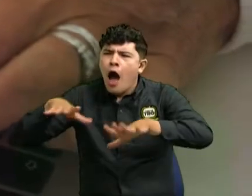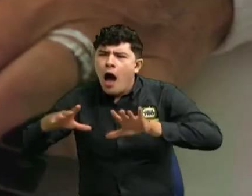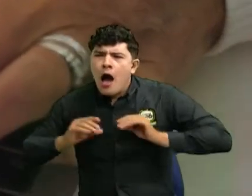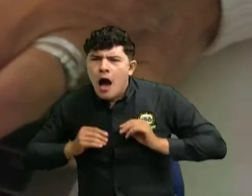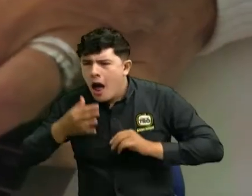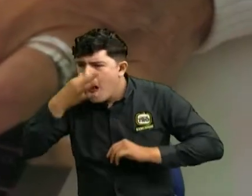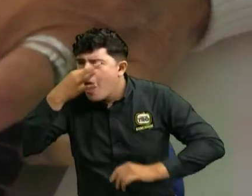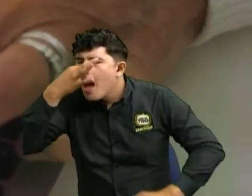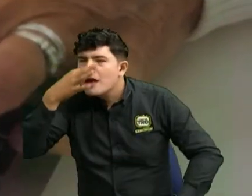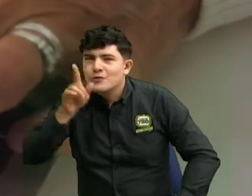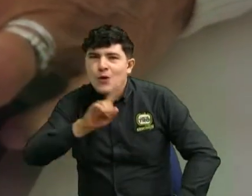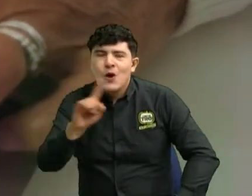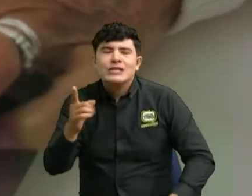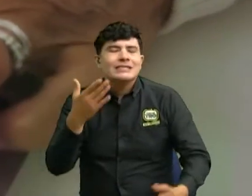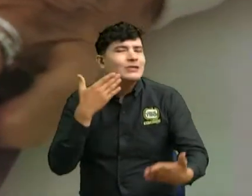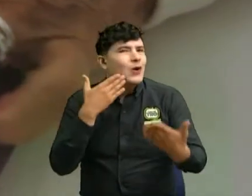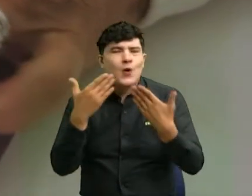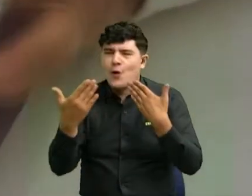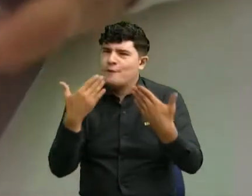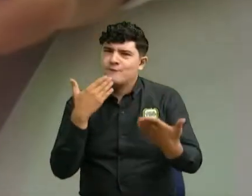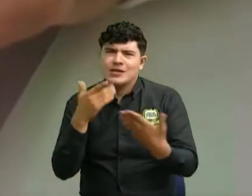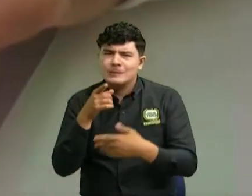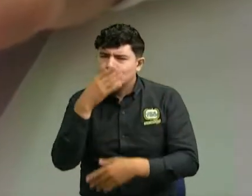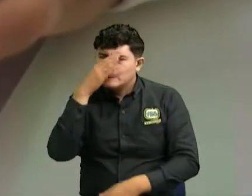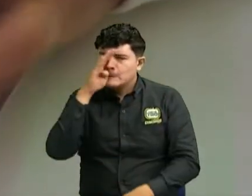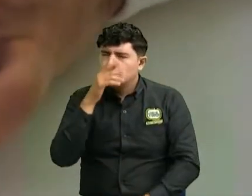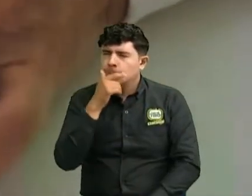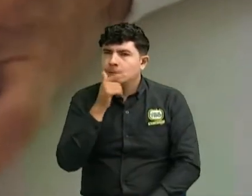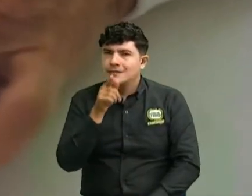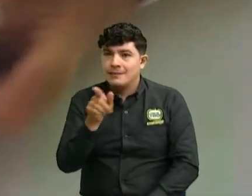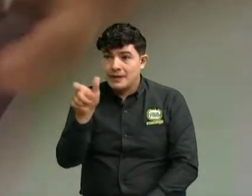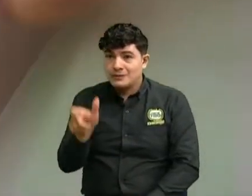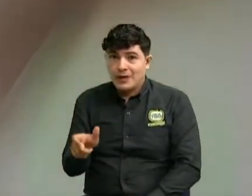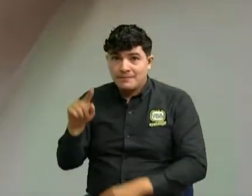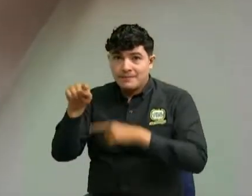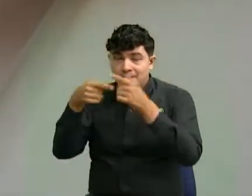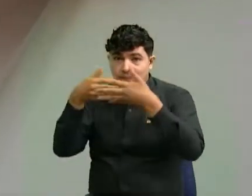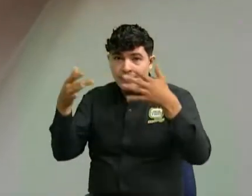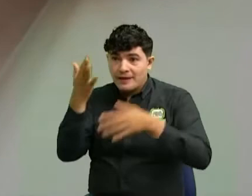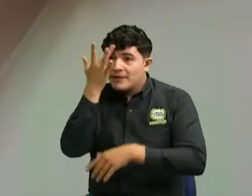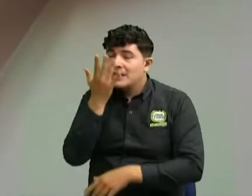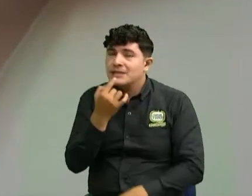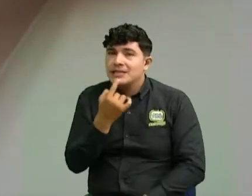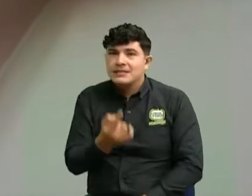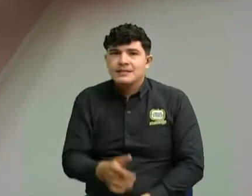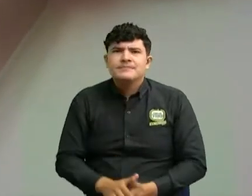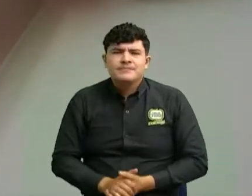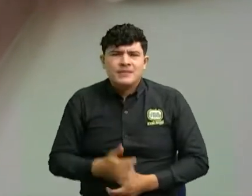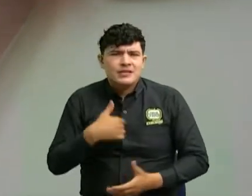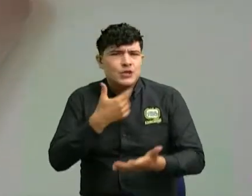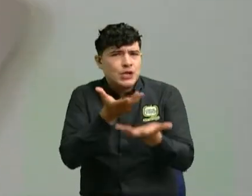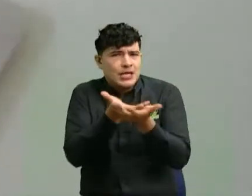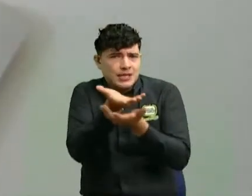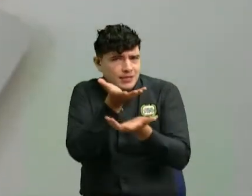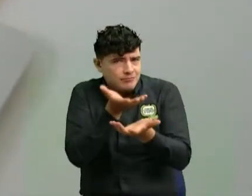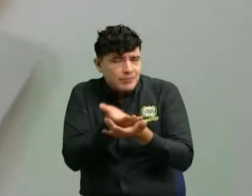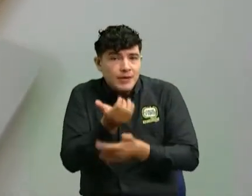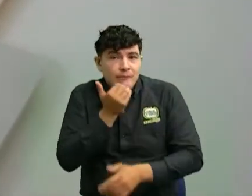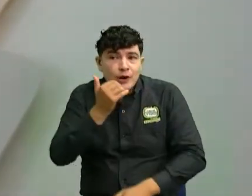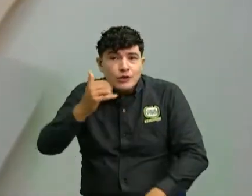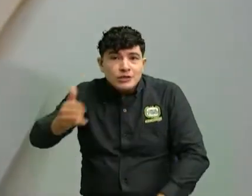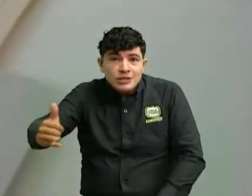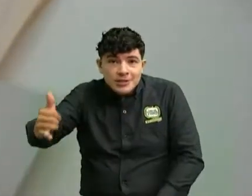por favor no crean estas cosas nos dice aquí una de nuestras televidentes de Facebook yo recomiendo que cuando los